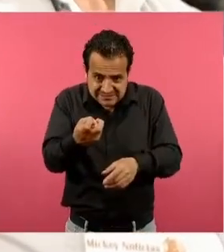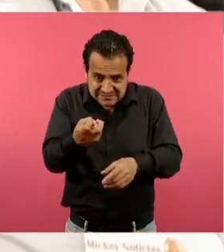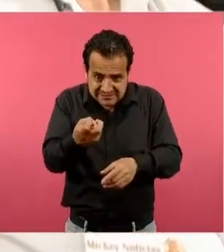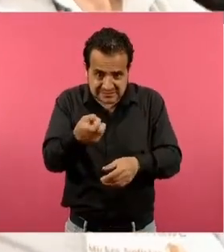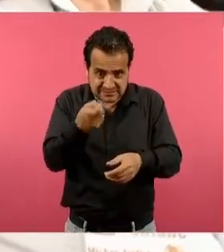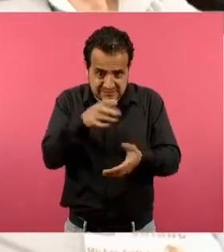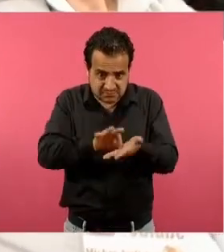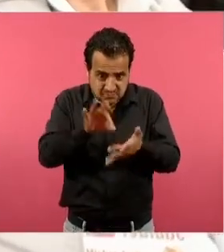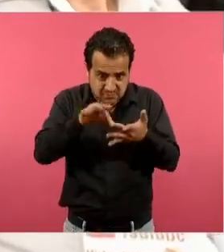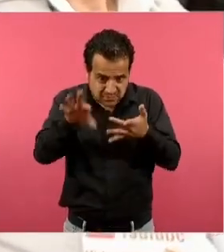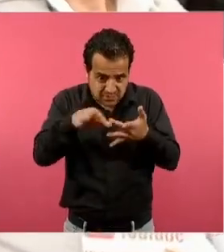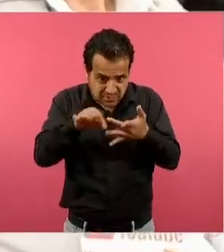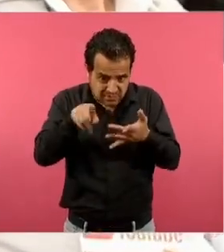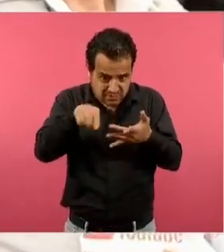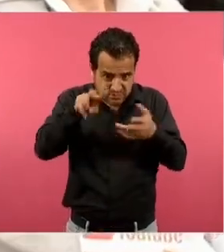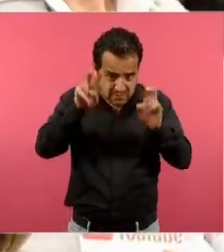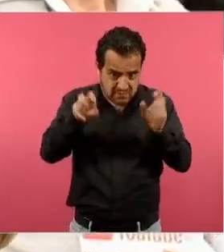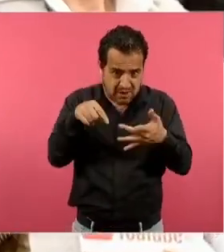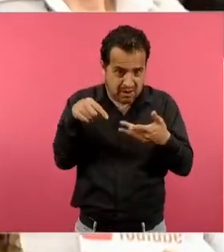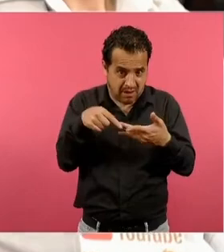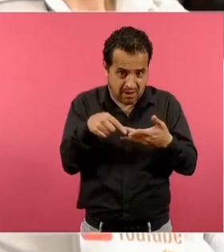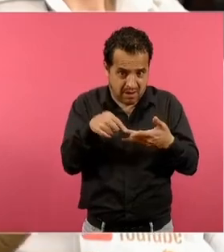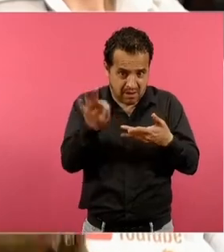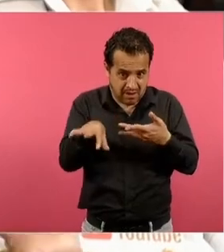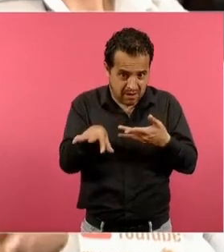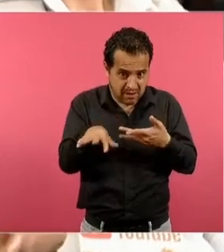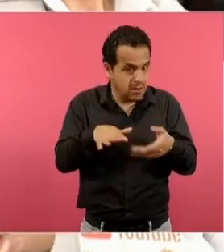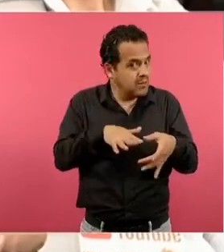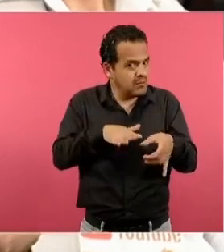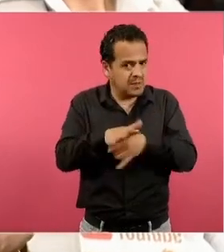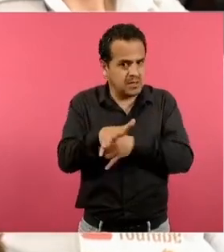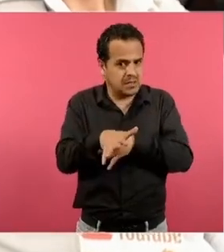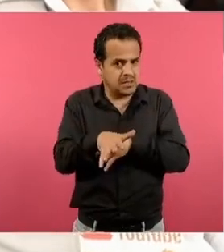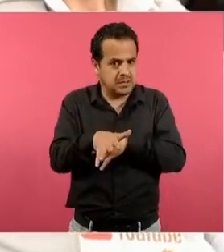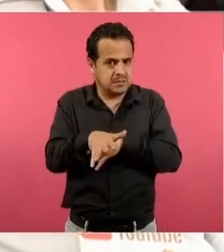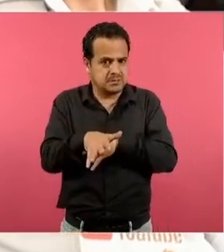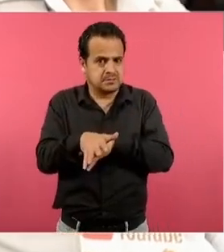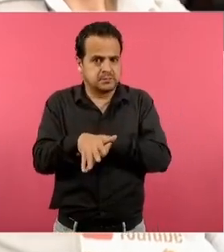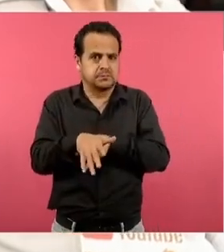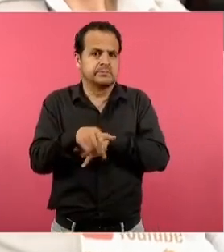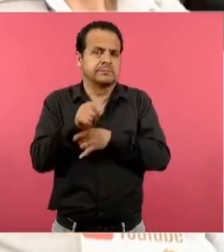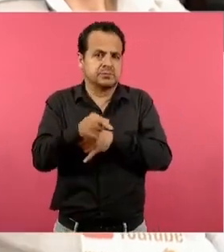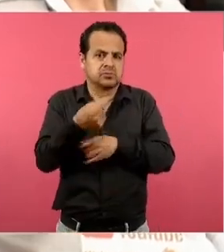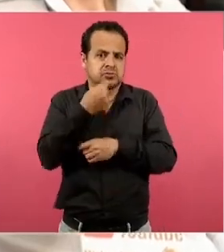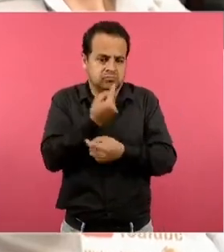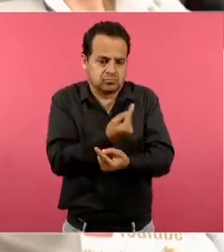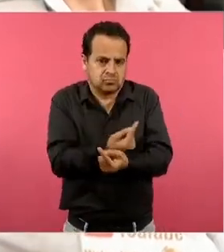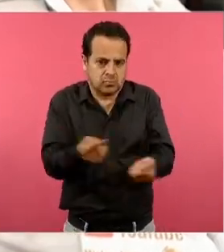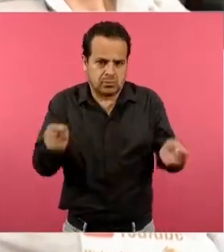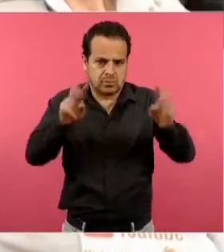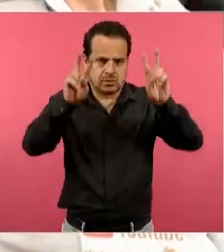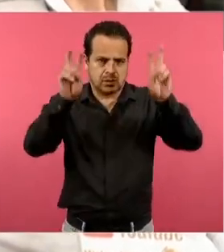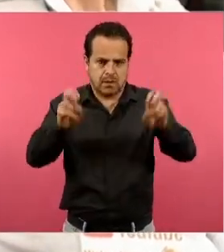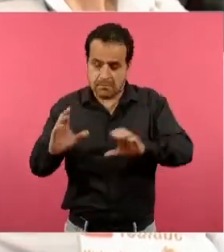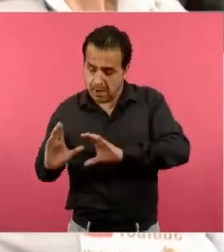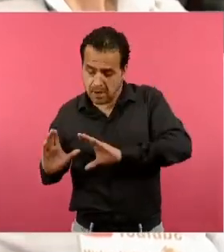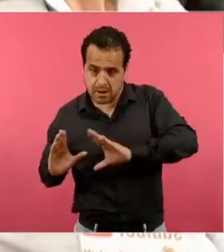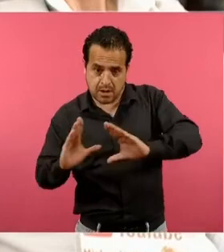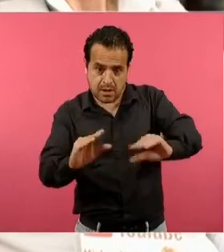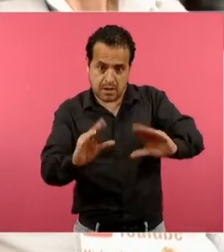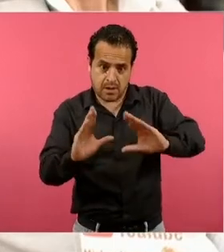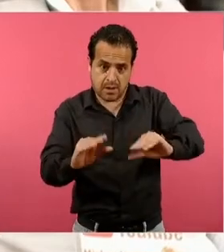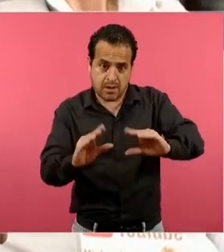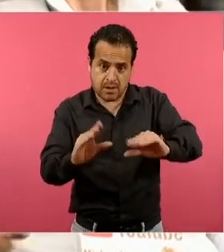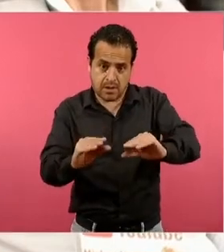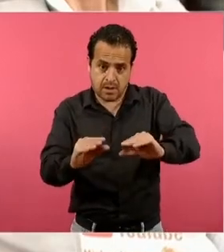nueva escuela mexicana, ¿cómo es que enseñan a los niños estos temas que pues para generaciones